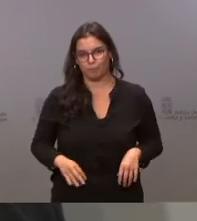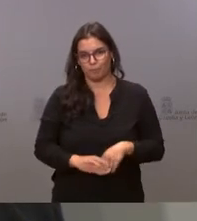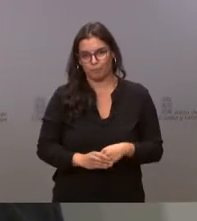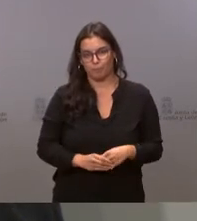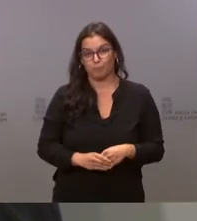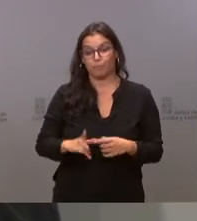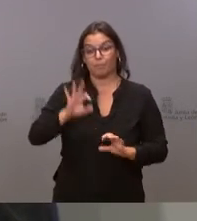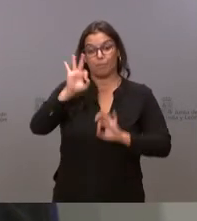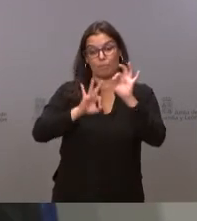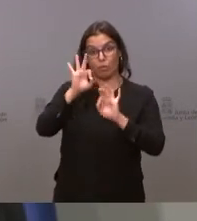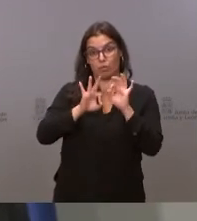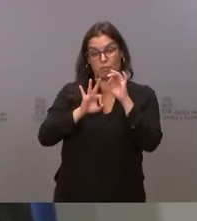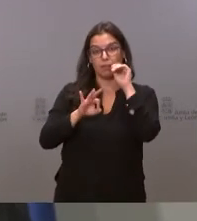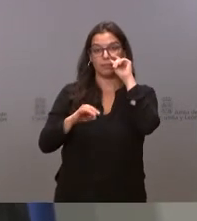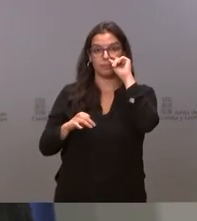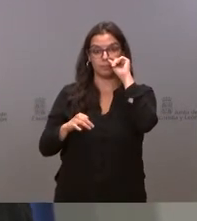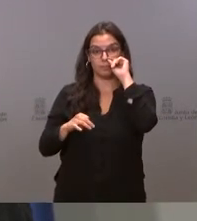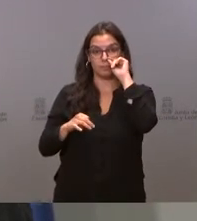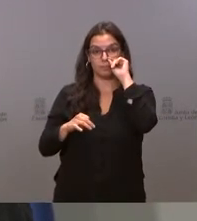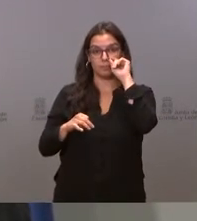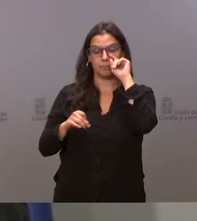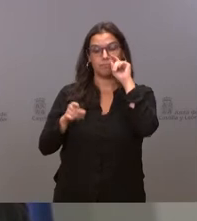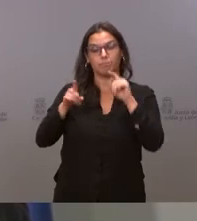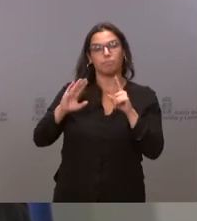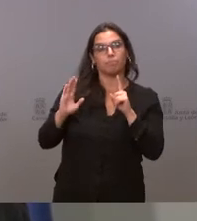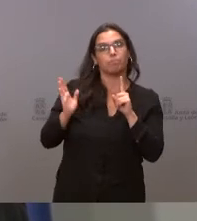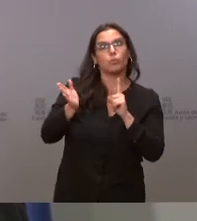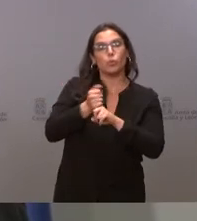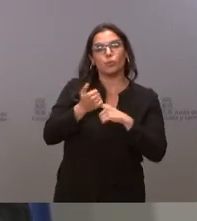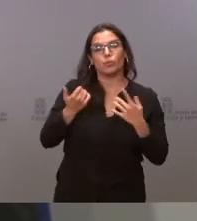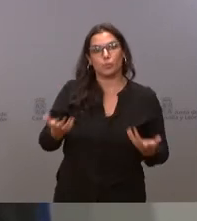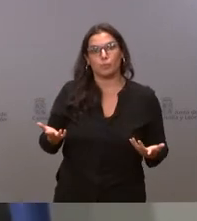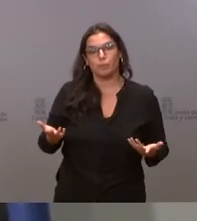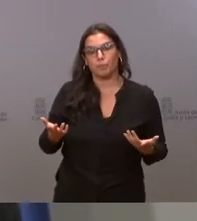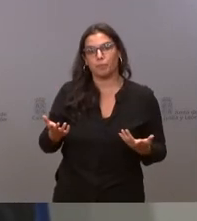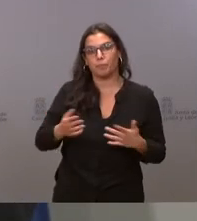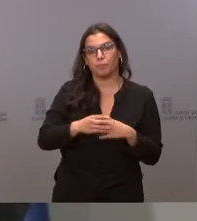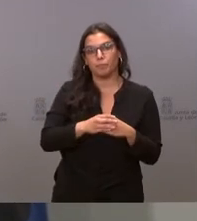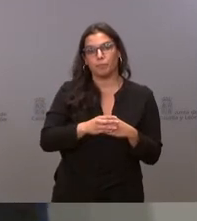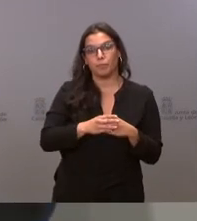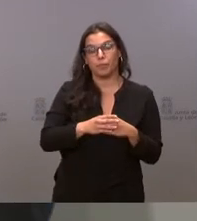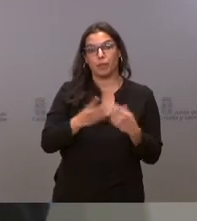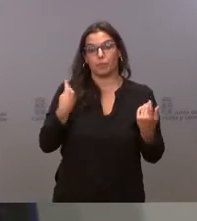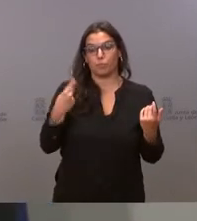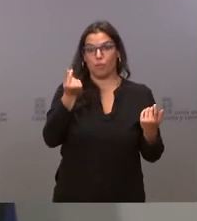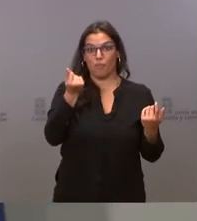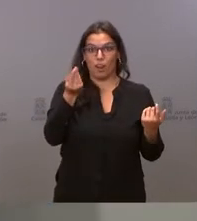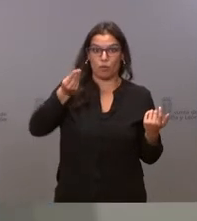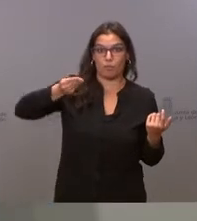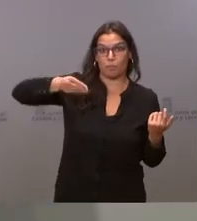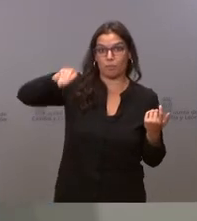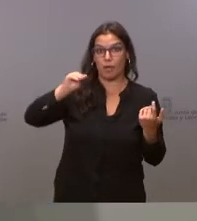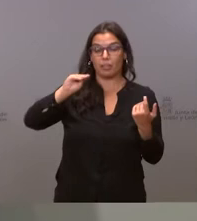Este porcentaje que ha conseguido que el valor añadido bruto de crecimiento de 1